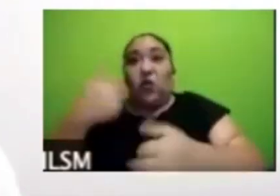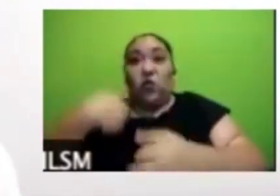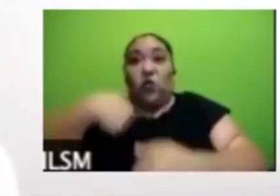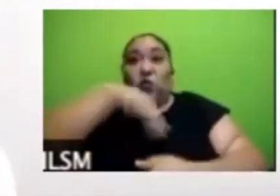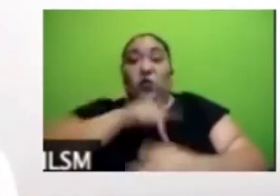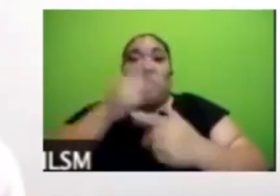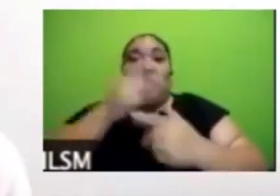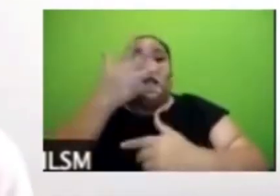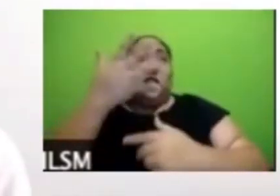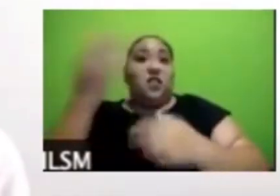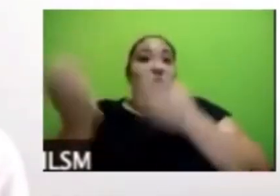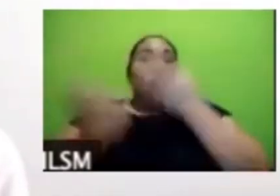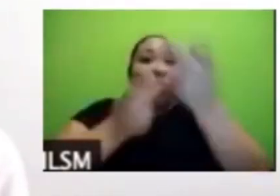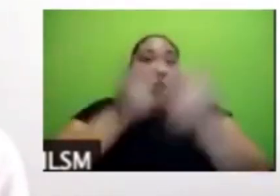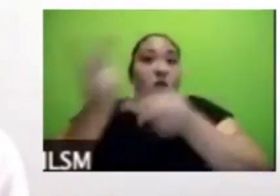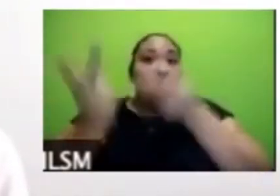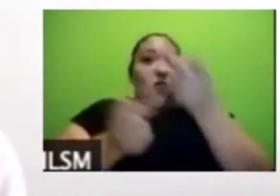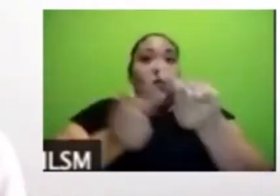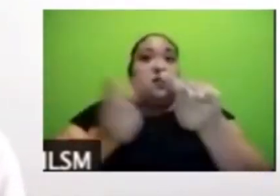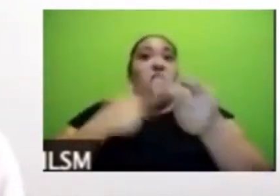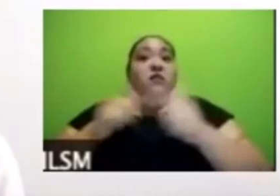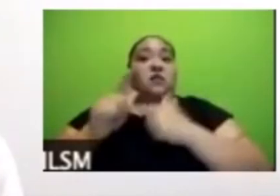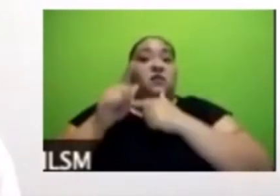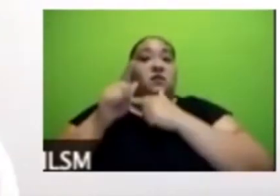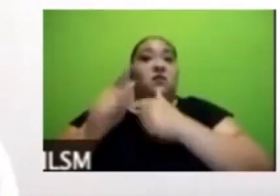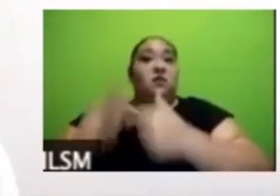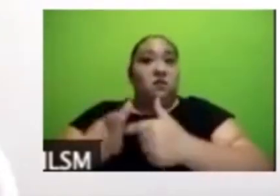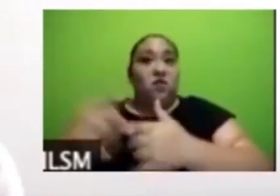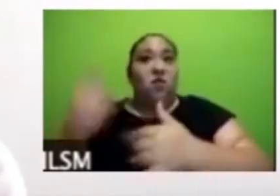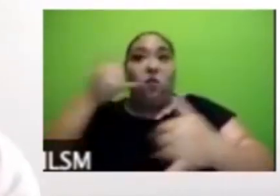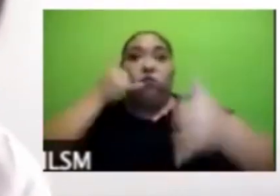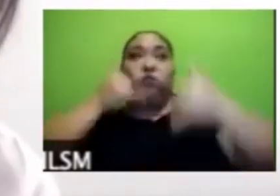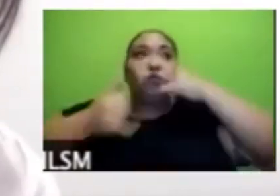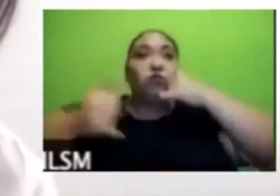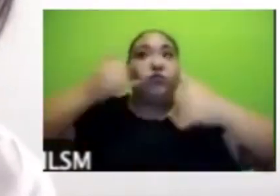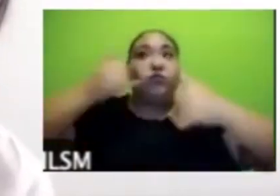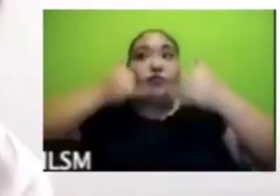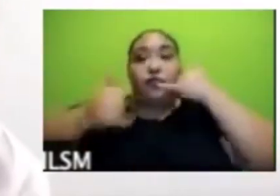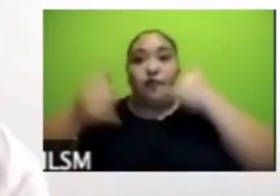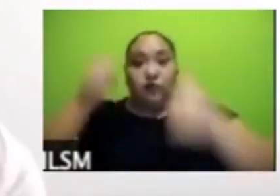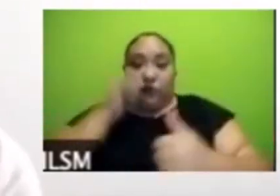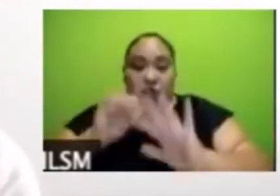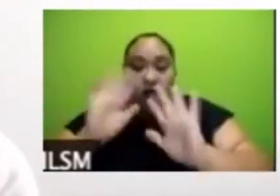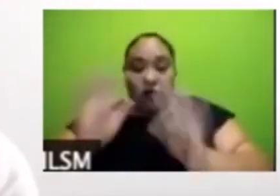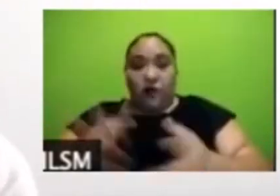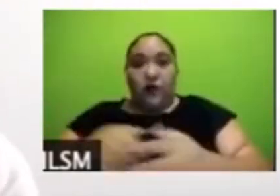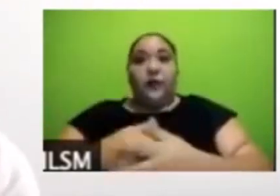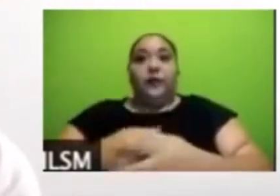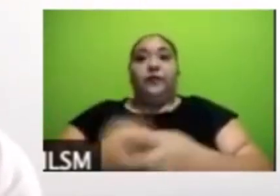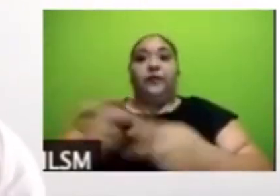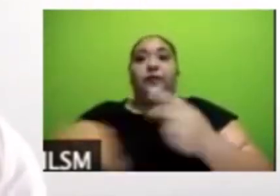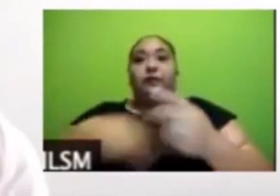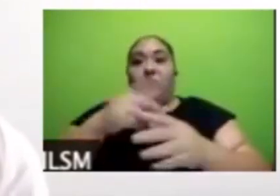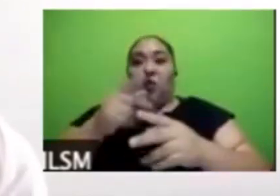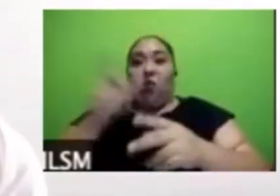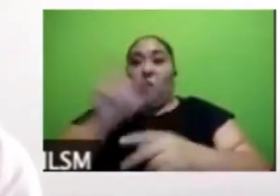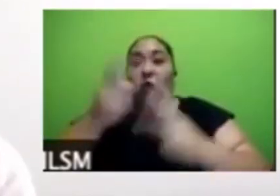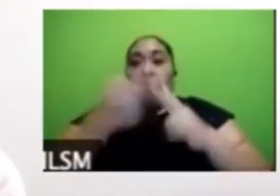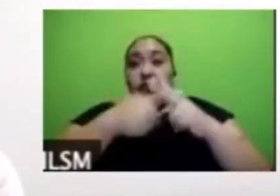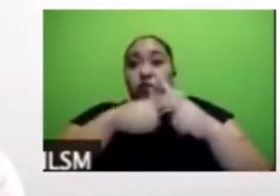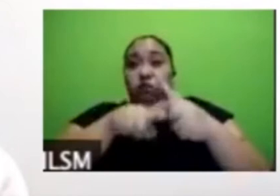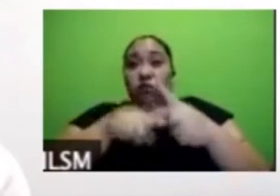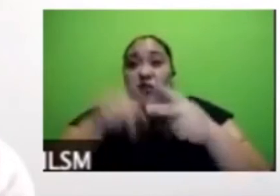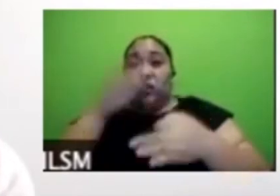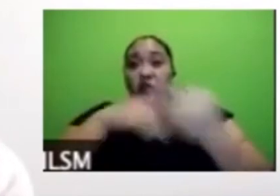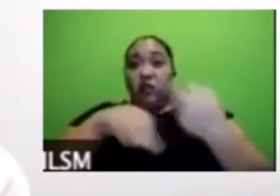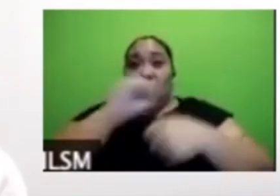telefónicas obviamente y les voy a dar brevemente lo que resaltaría aunque al principio había ese pisismo sobre la amenaza que